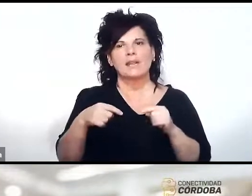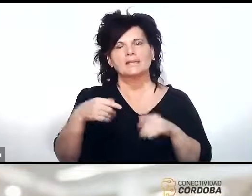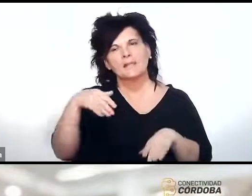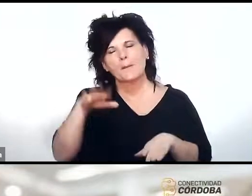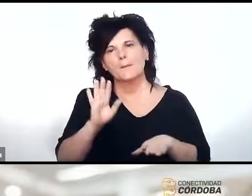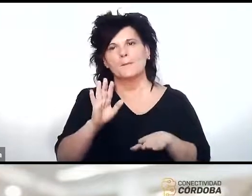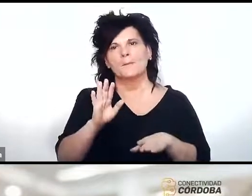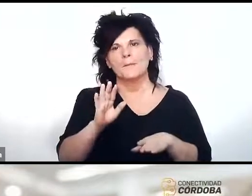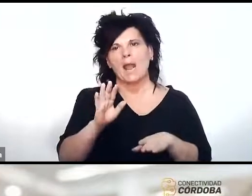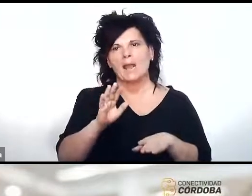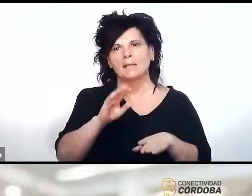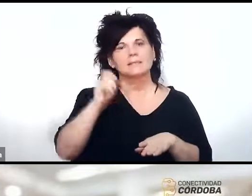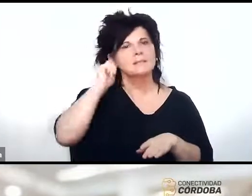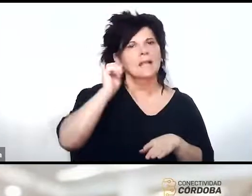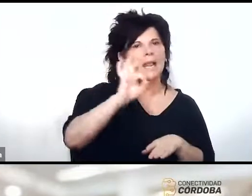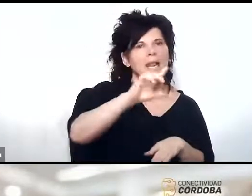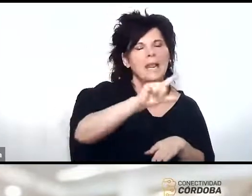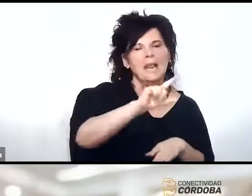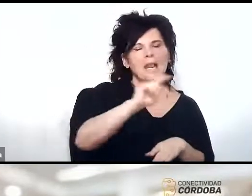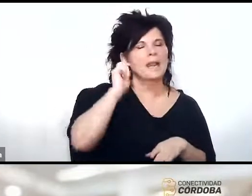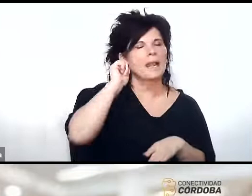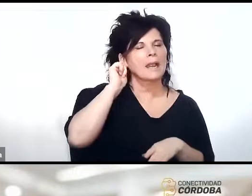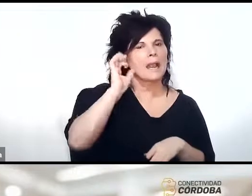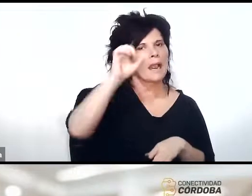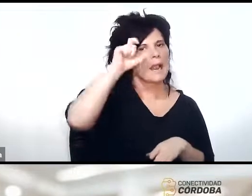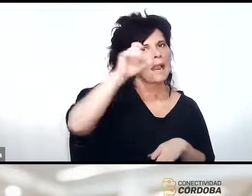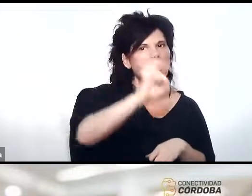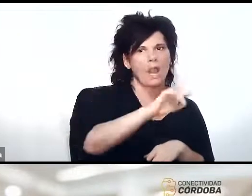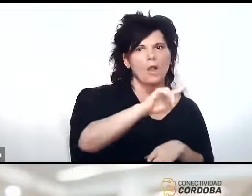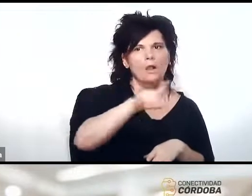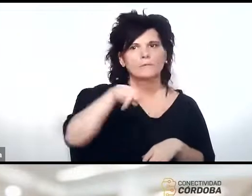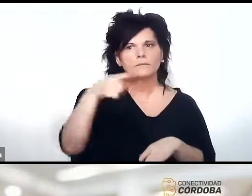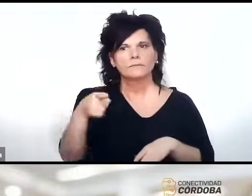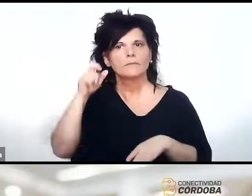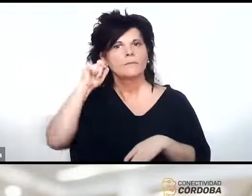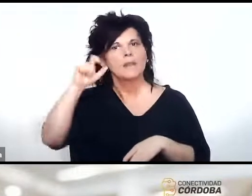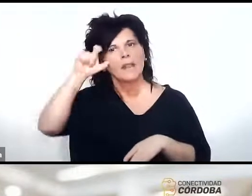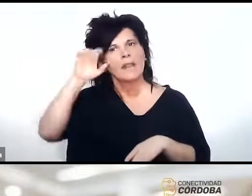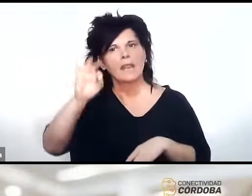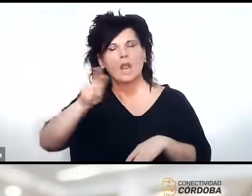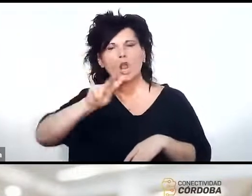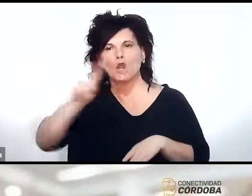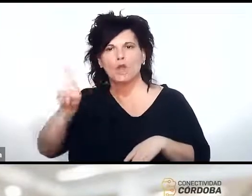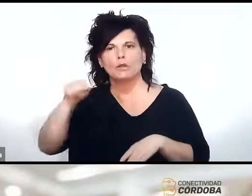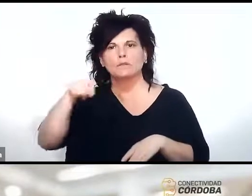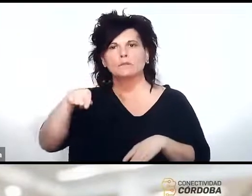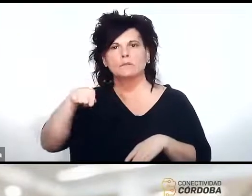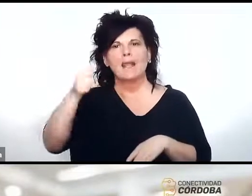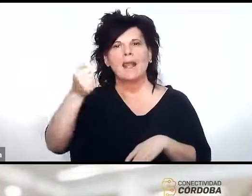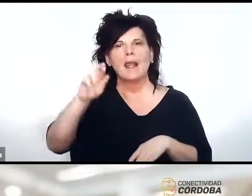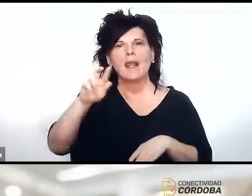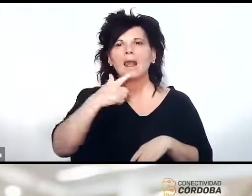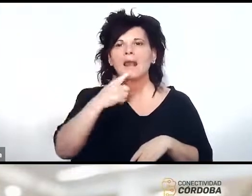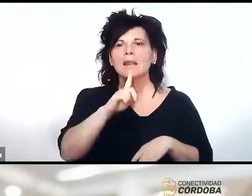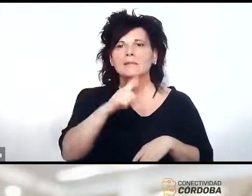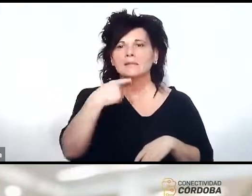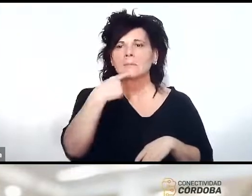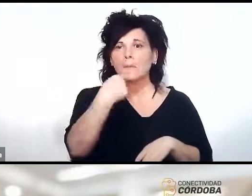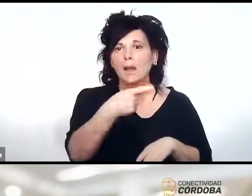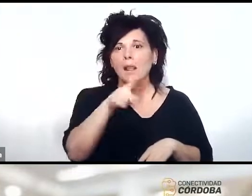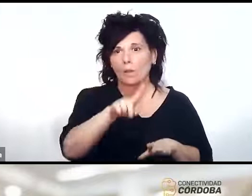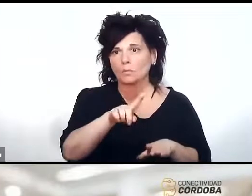constelaciones no geoestacionarias y ARSAT en respuesta a la persona que preguntó está construyendo este nuevo